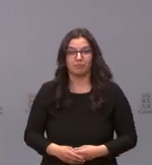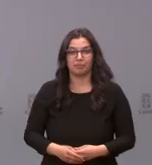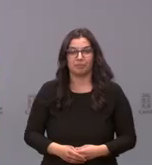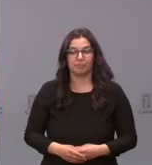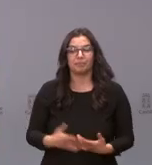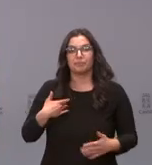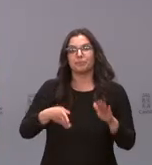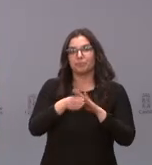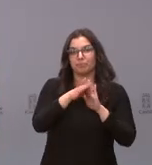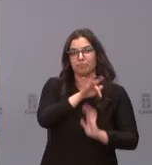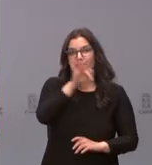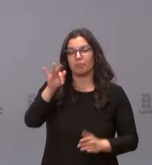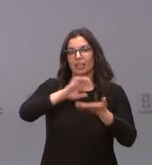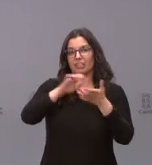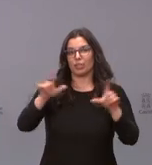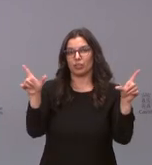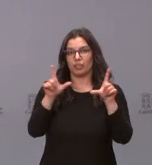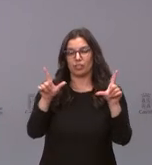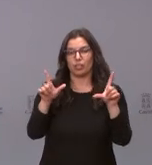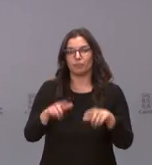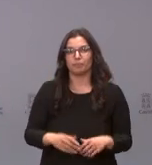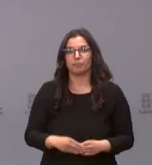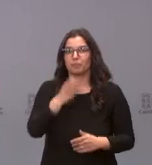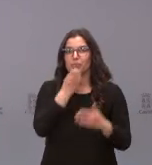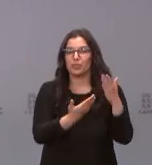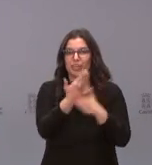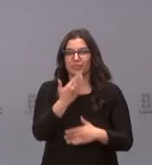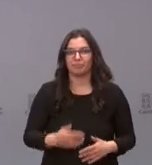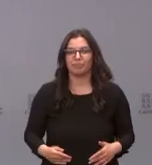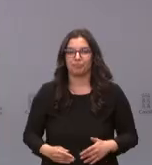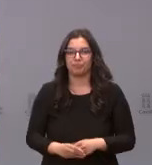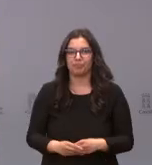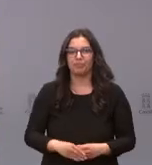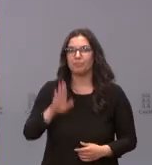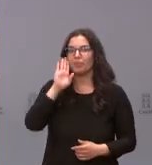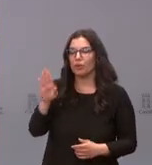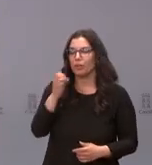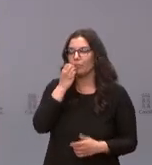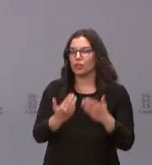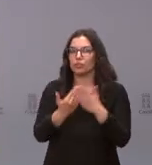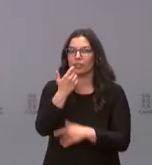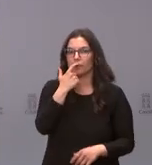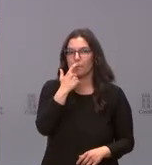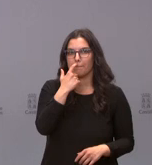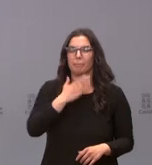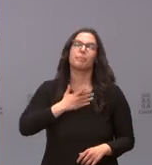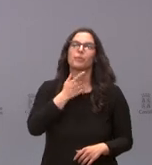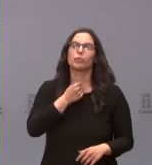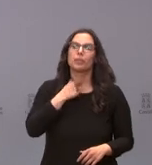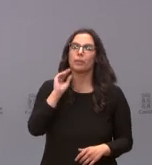Seguimos ahora con Castilla y León Televisión. Ana Rayaces, buenos días. Hola, ¿qué tal? Buenos días. Sí, me gustaría